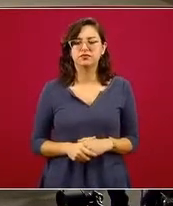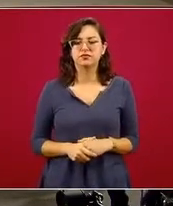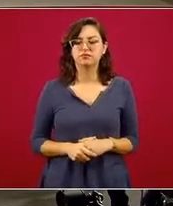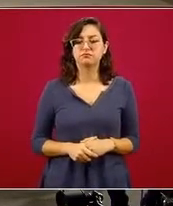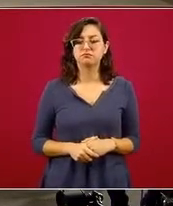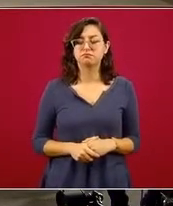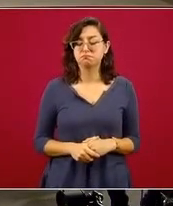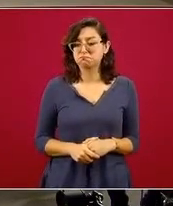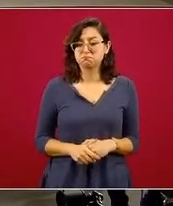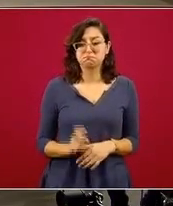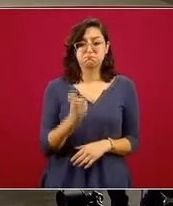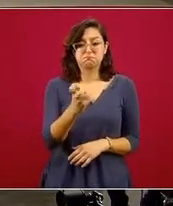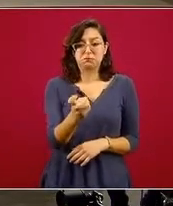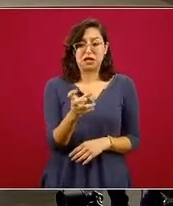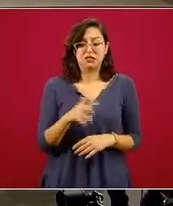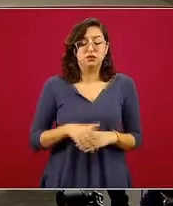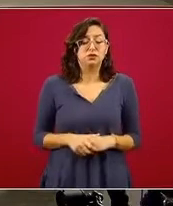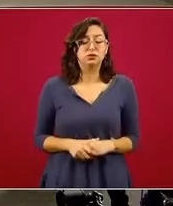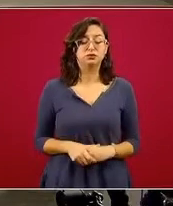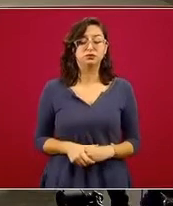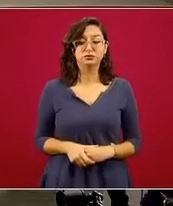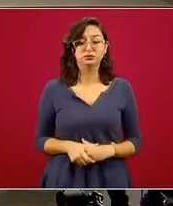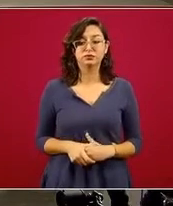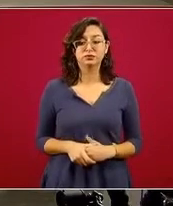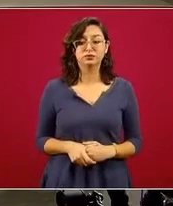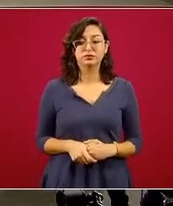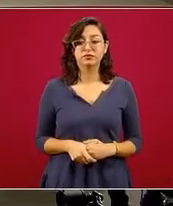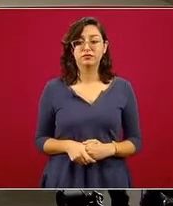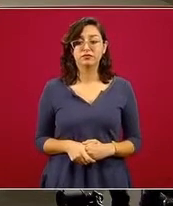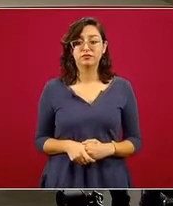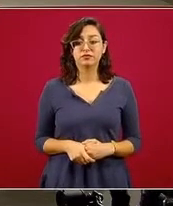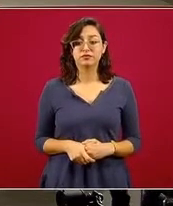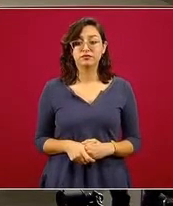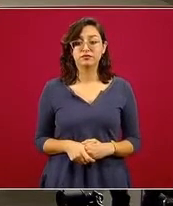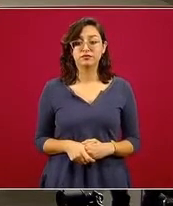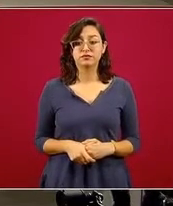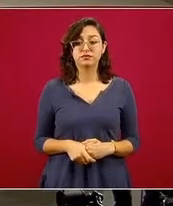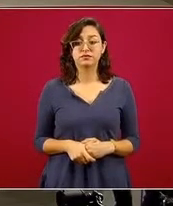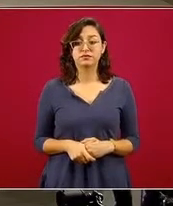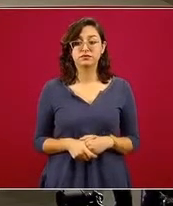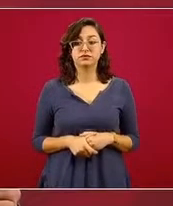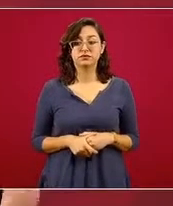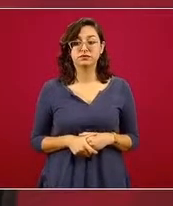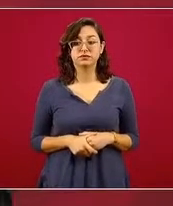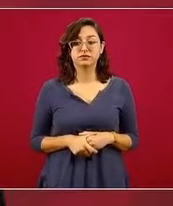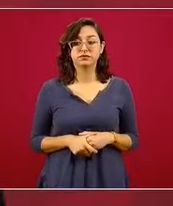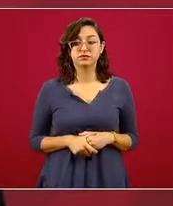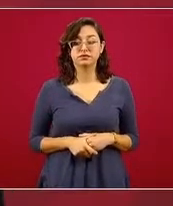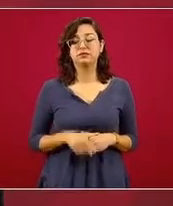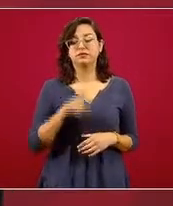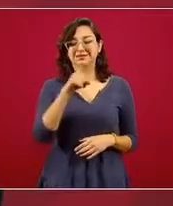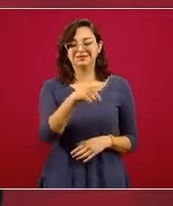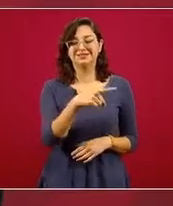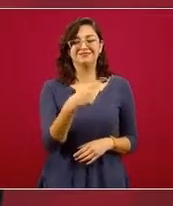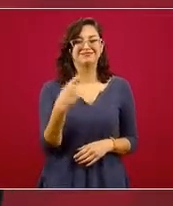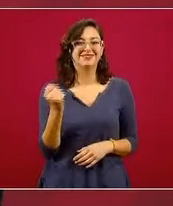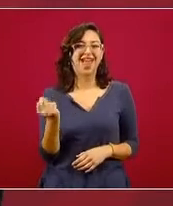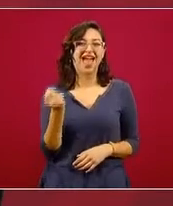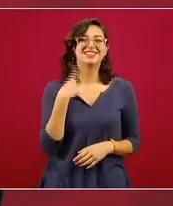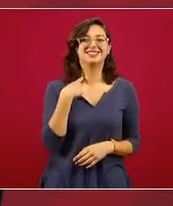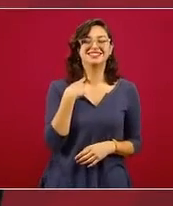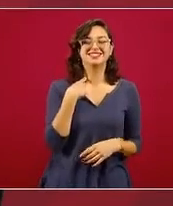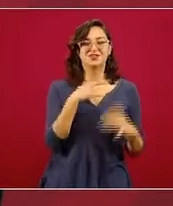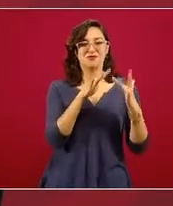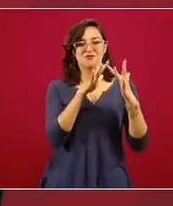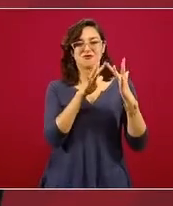Eso, justamente. Entonces, lo que dice con este intenso acento francés que tiene el doctor